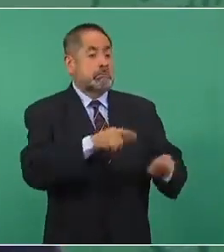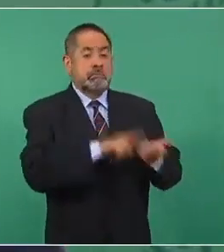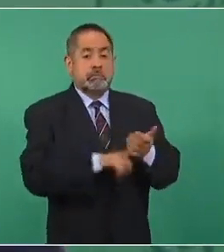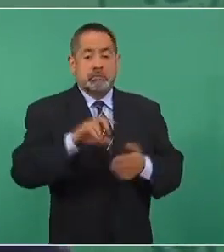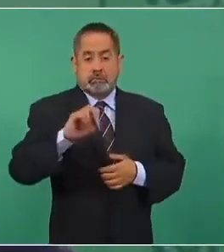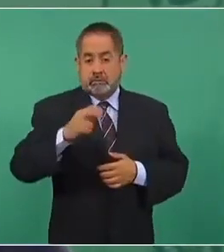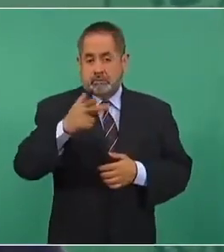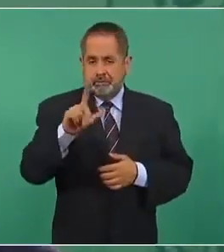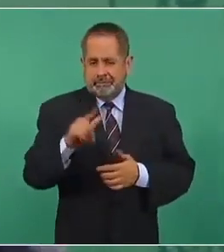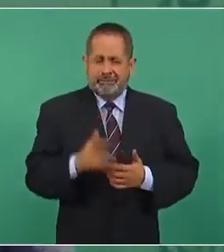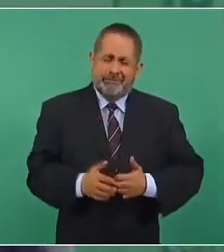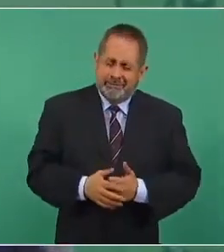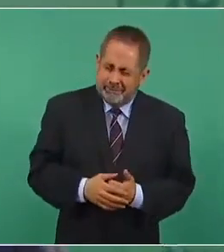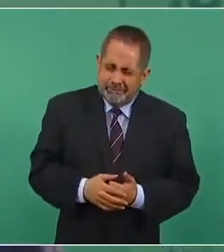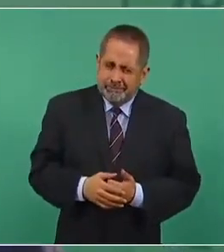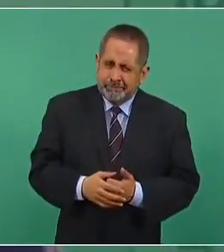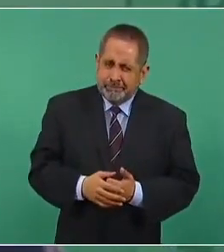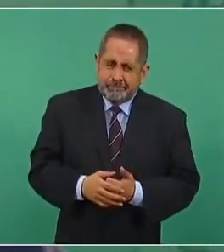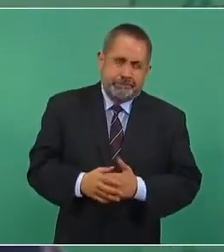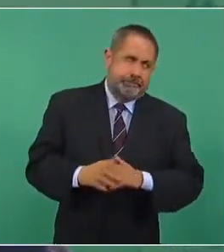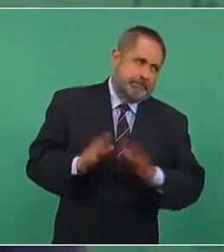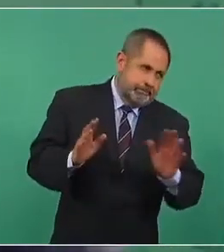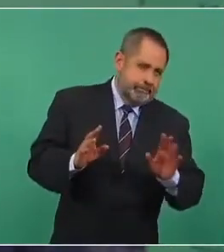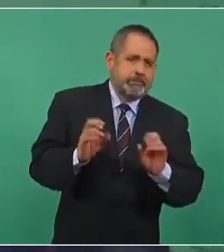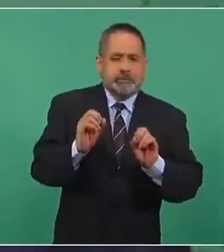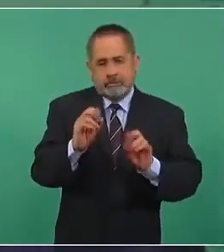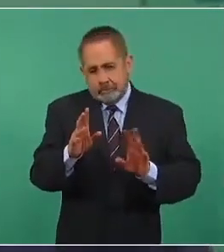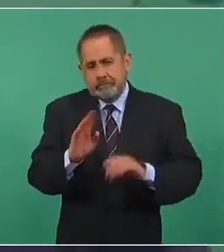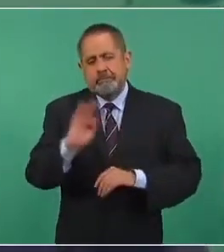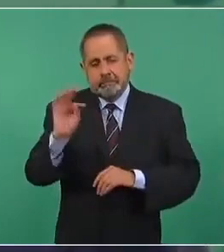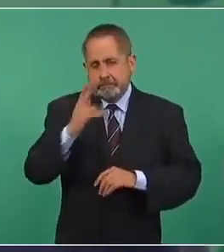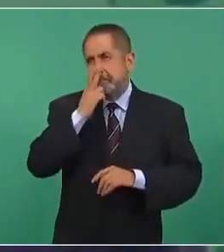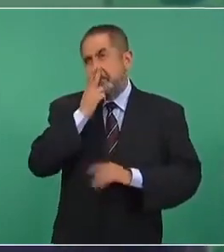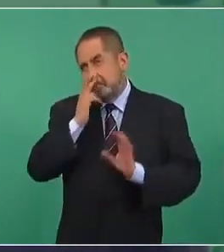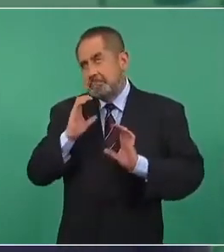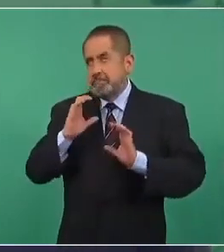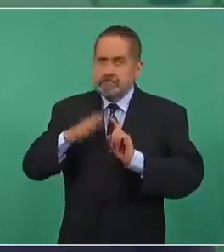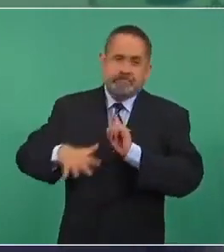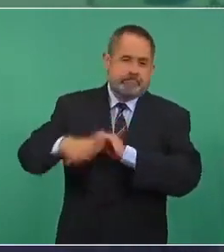pero esa pasa, porque, bueno, hay que cuidar